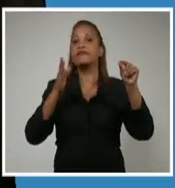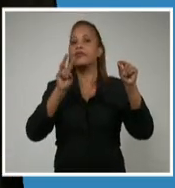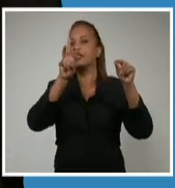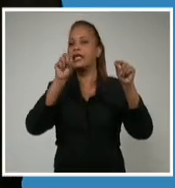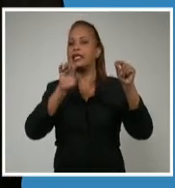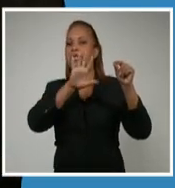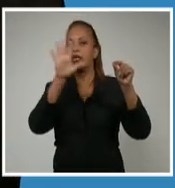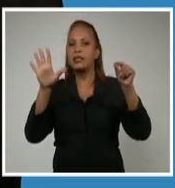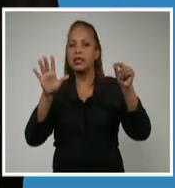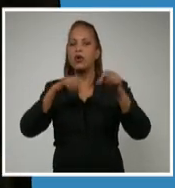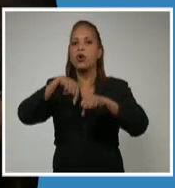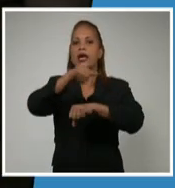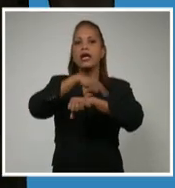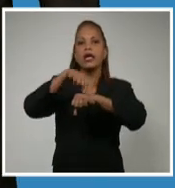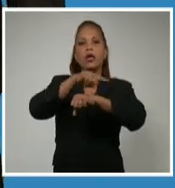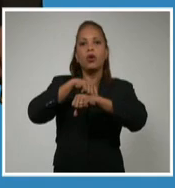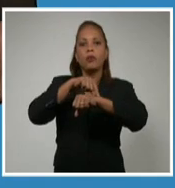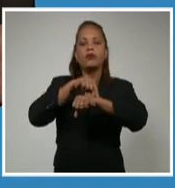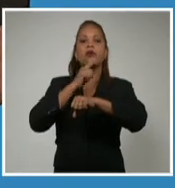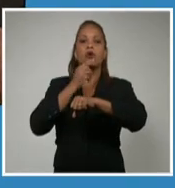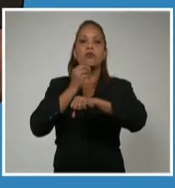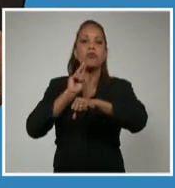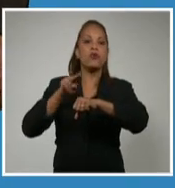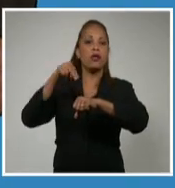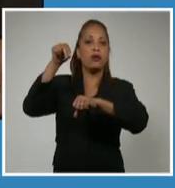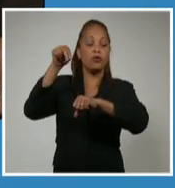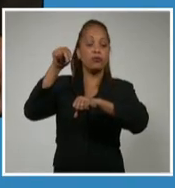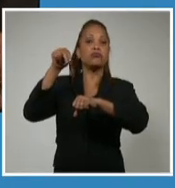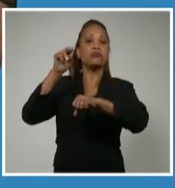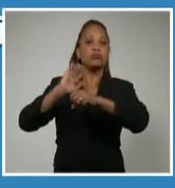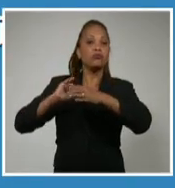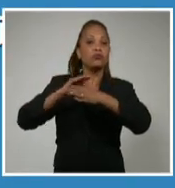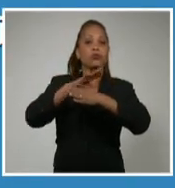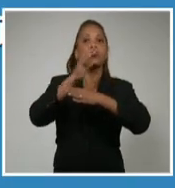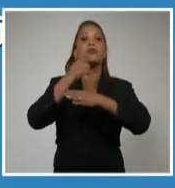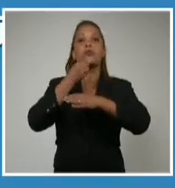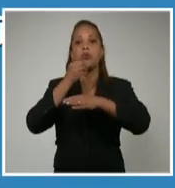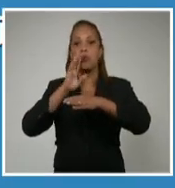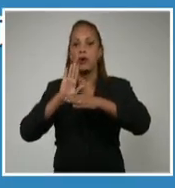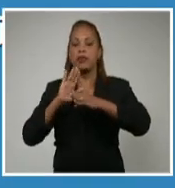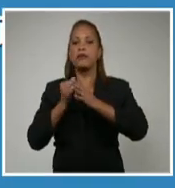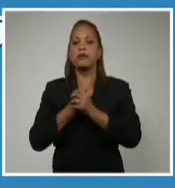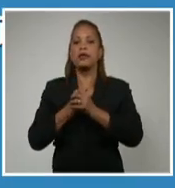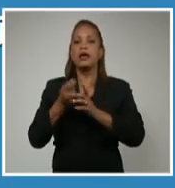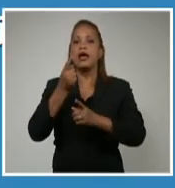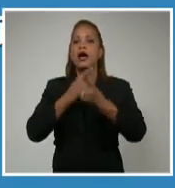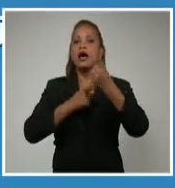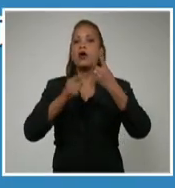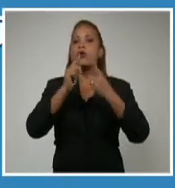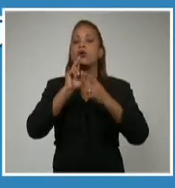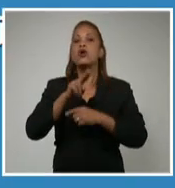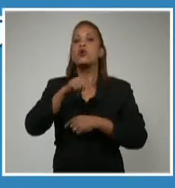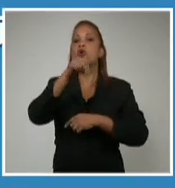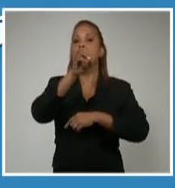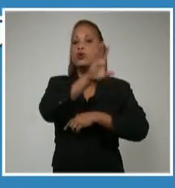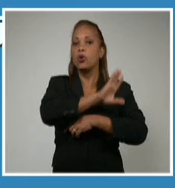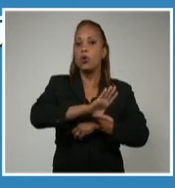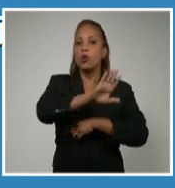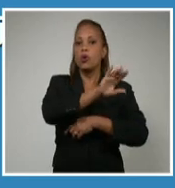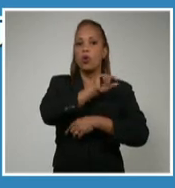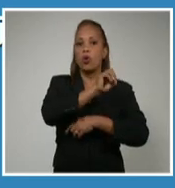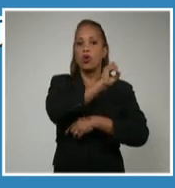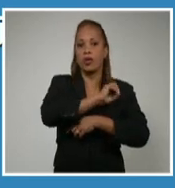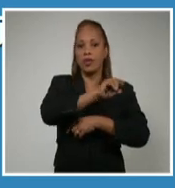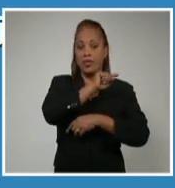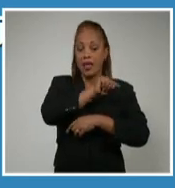kilómetros por horas en zonas de la costa norte, con rachas superiores que pueden ocurrir en zonas de la costa norte oriental, donde se mantiene